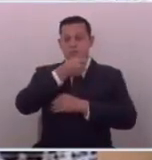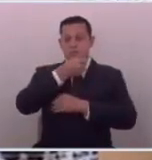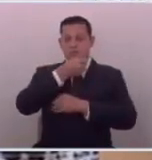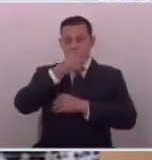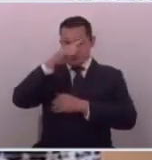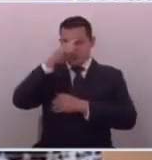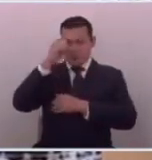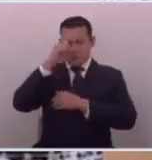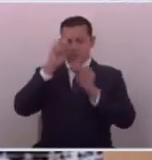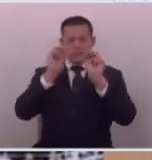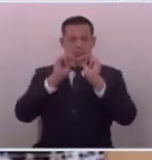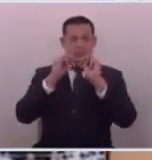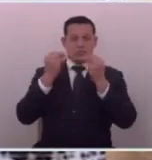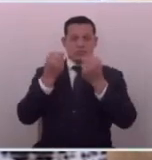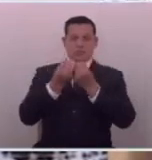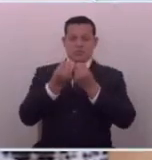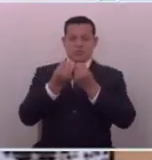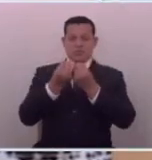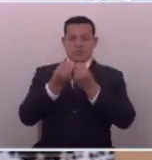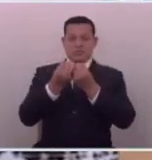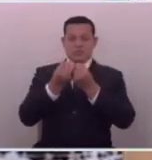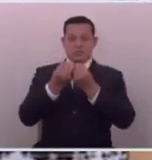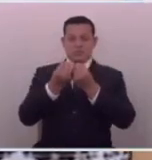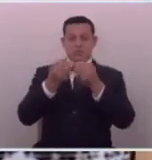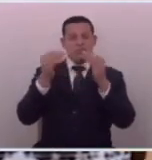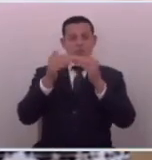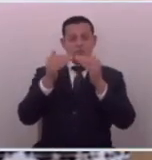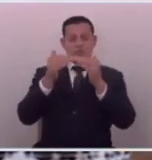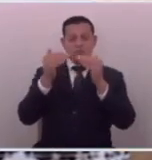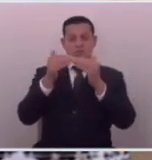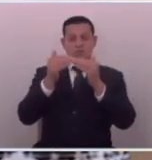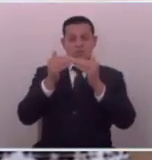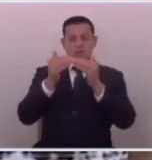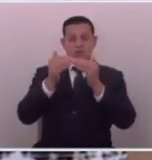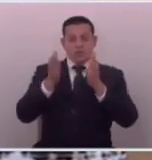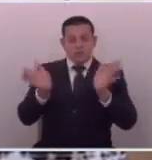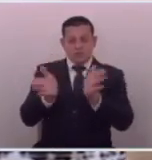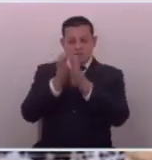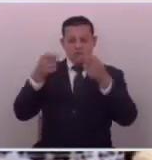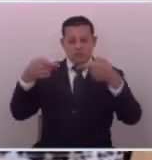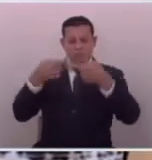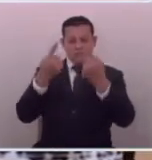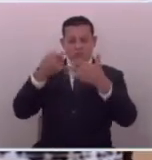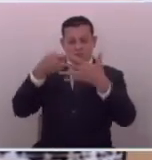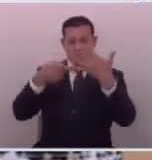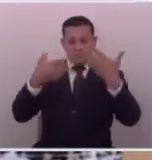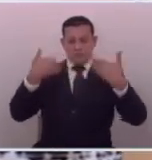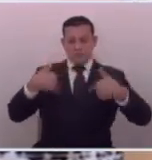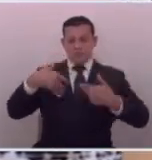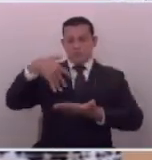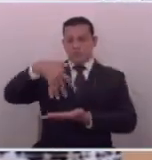producida por las pandillas que no solo criminaliza el periodismo sino que también atenta contra el derecho de la población